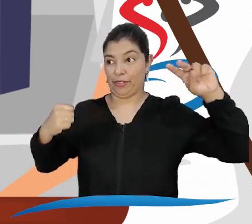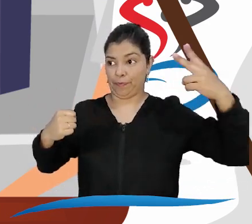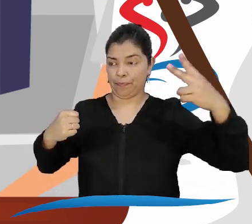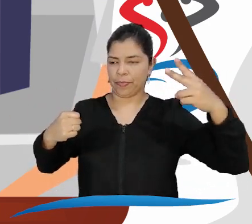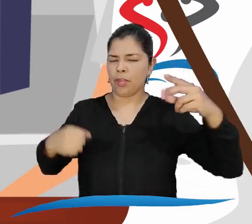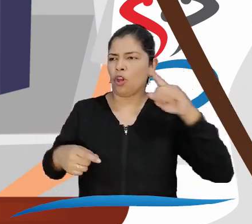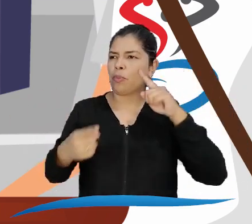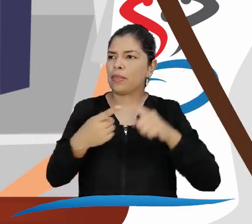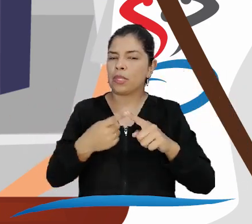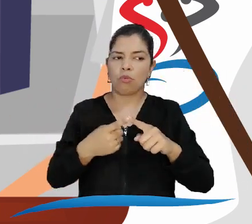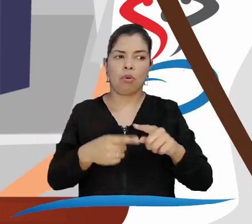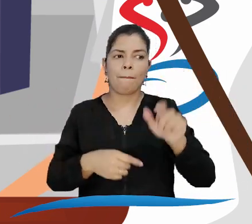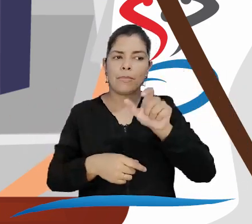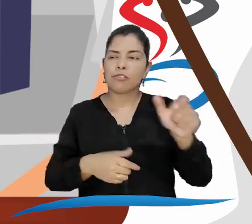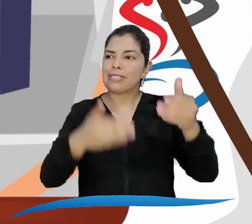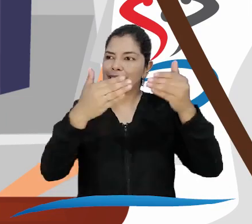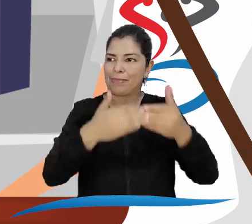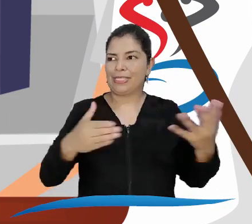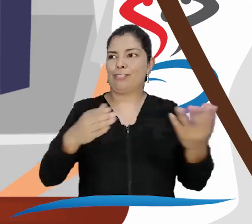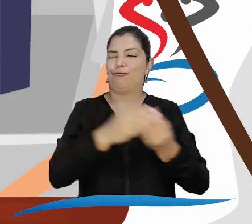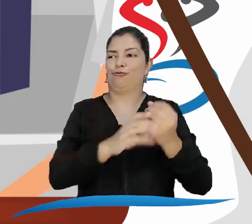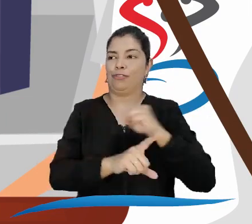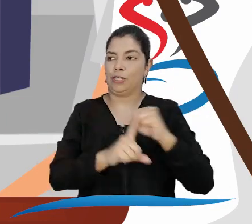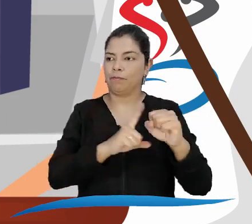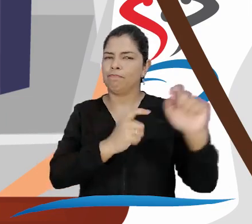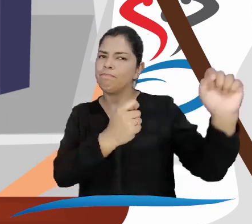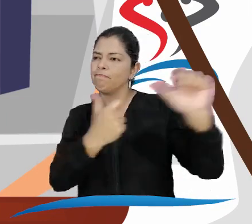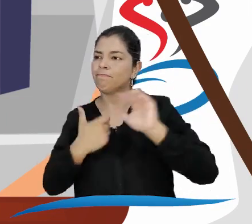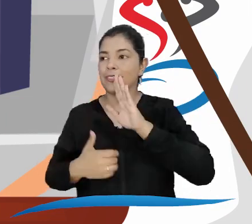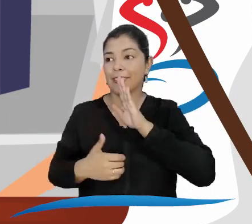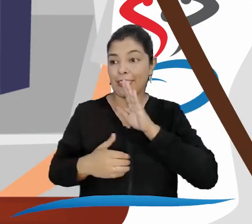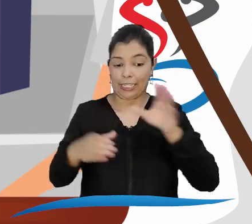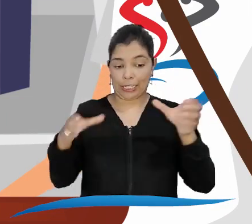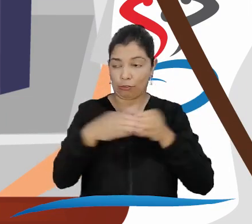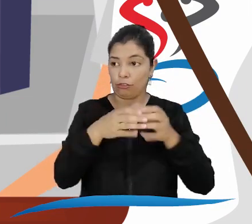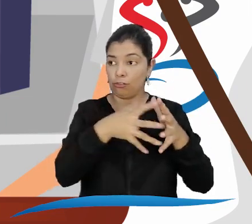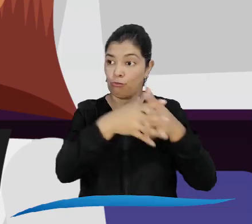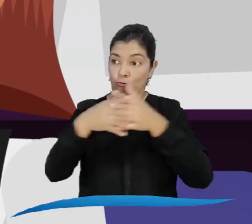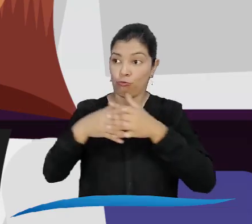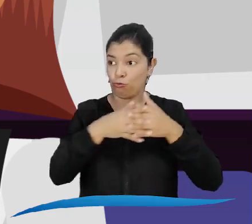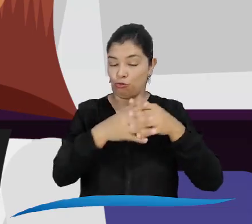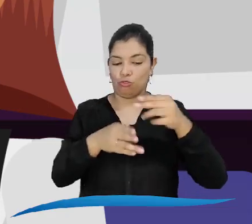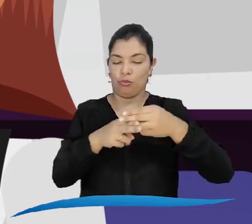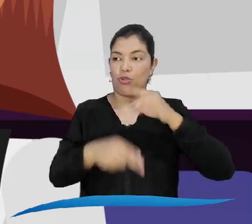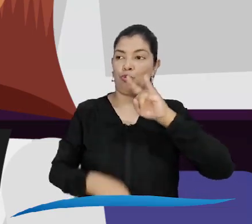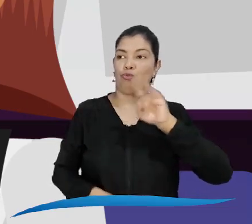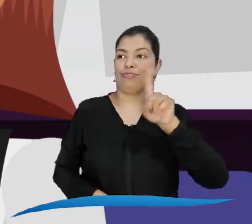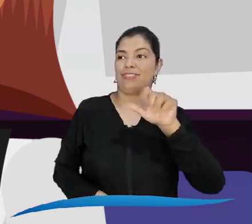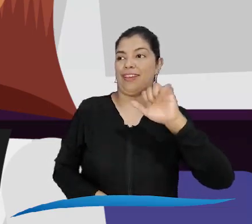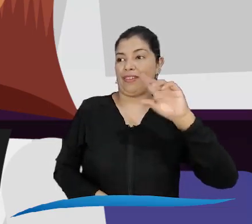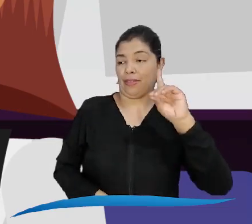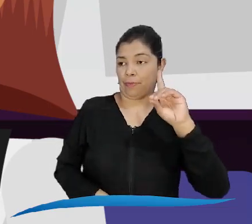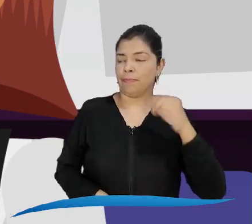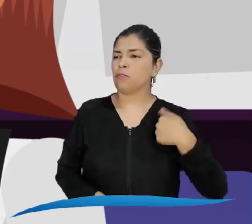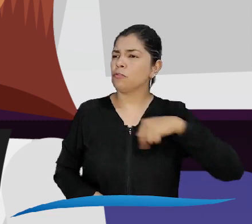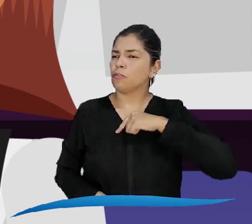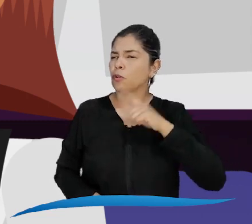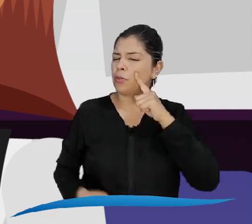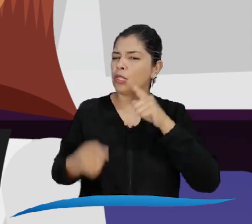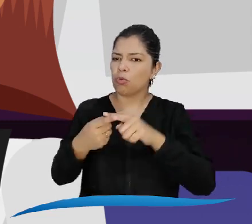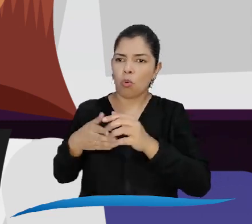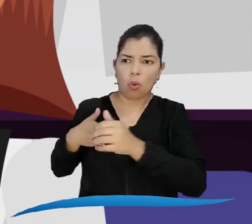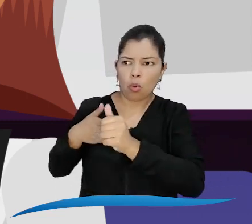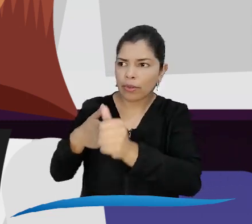surge como iniciativa de inclusión social para personas con discapacidad y es financiado por USAID. Nuestro propósito es